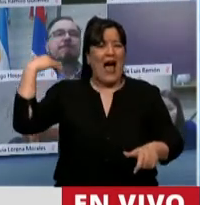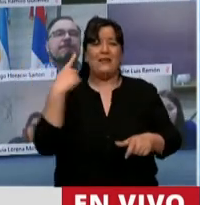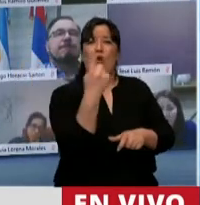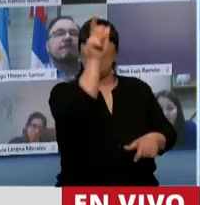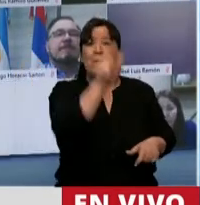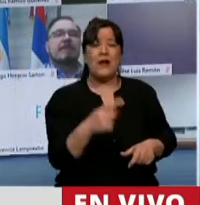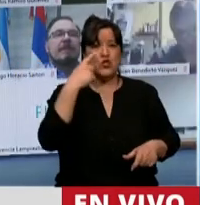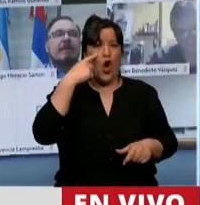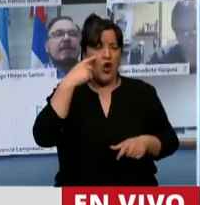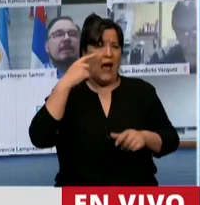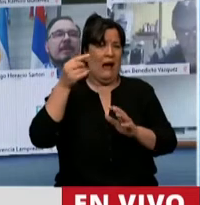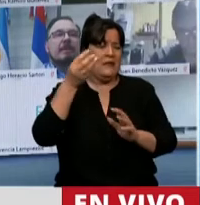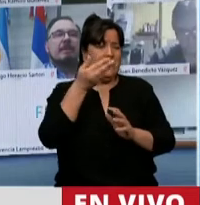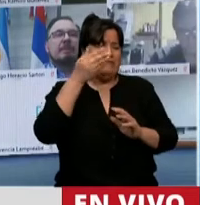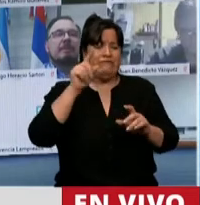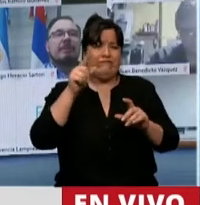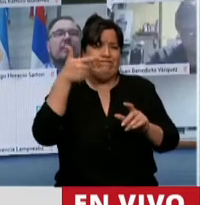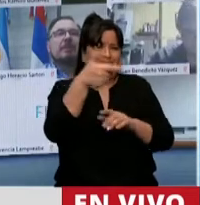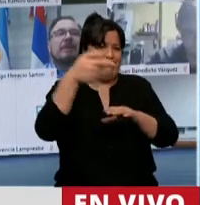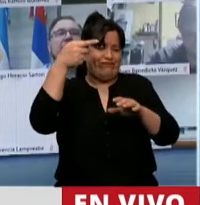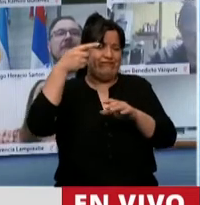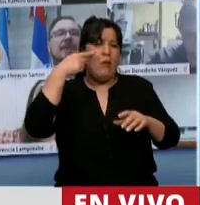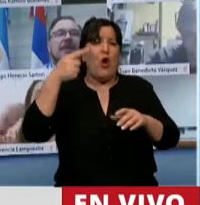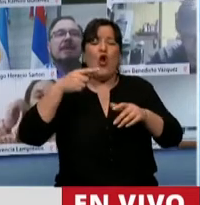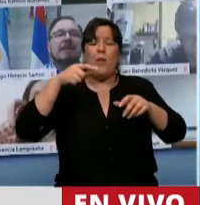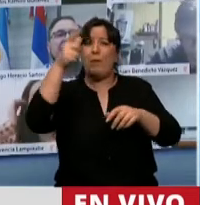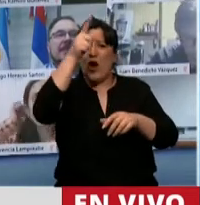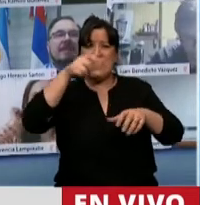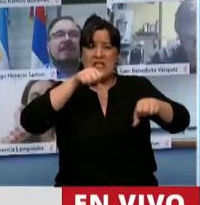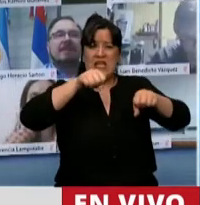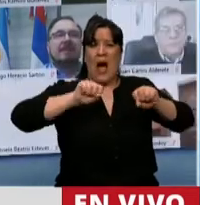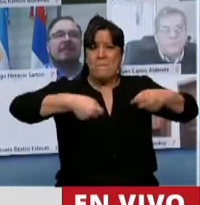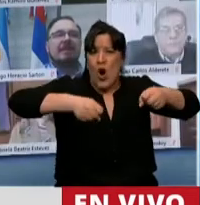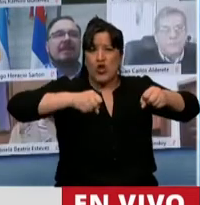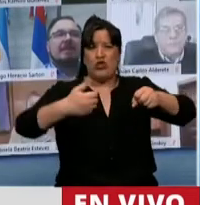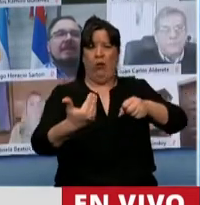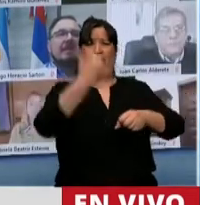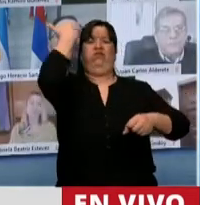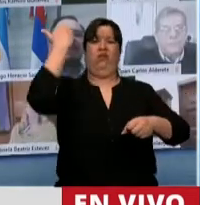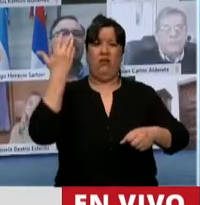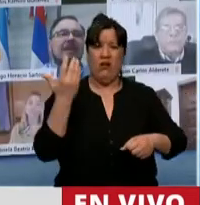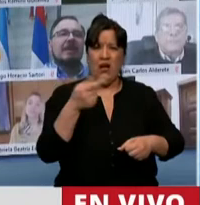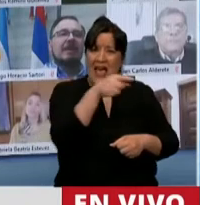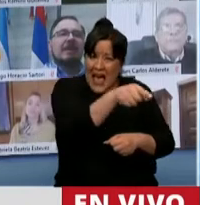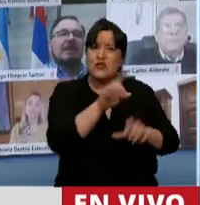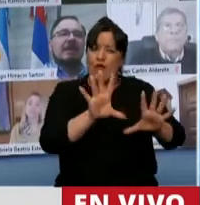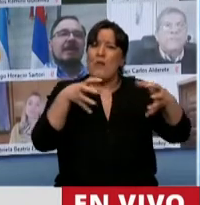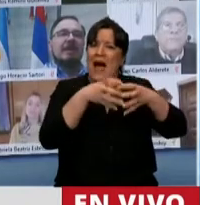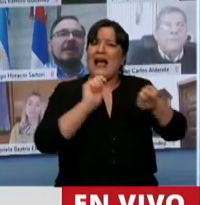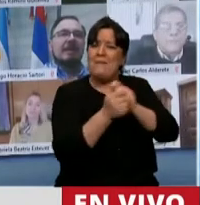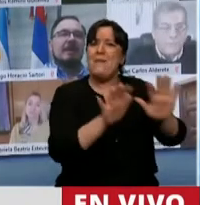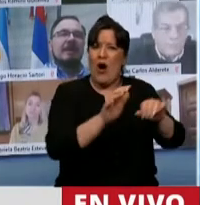perdió un ojo porque un policía le subió con la moto arriba de la cara. Eso es cambiemos. Eso hacían ustedes.